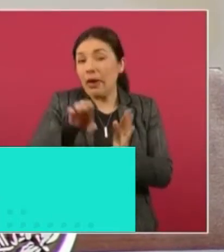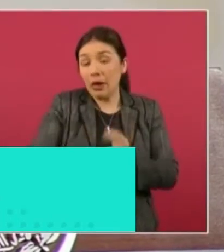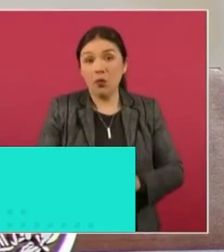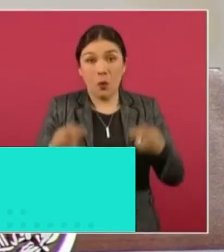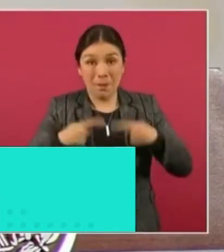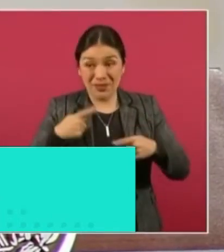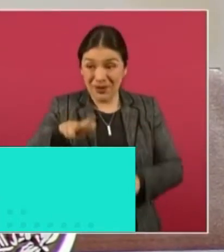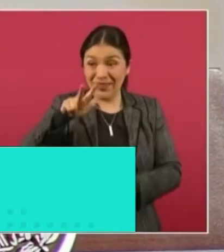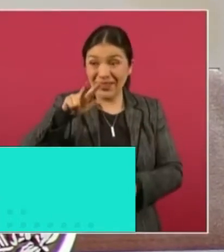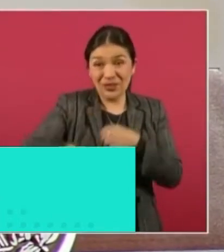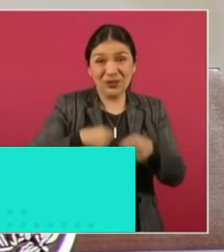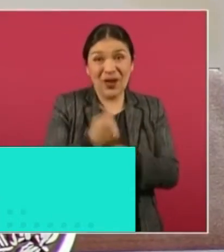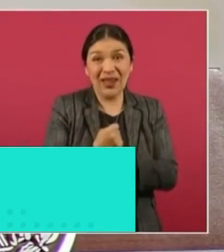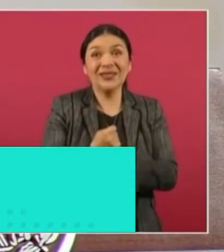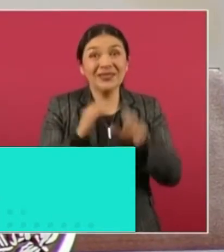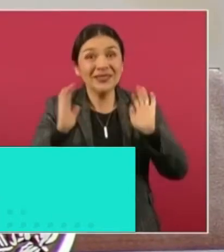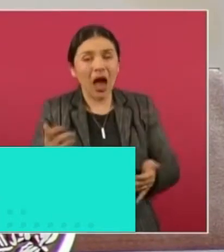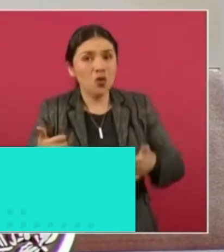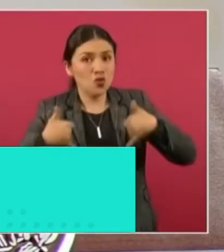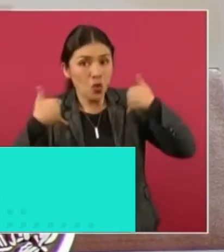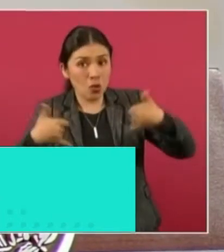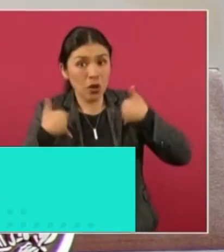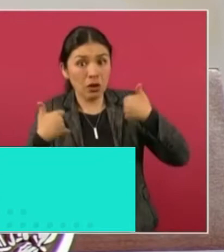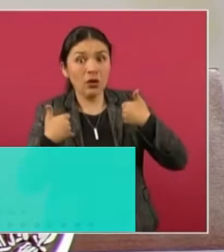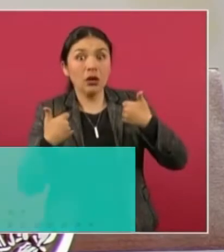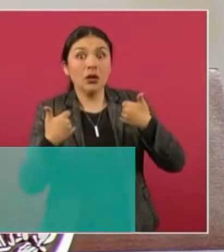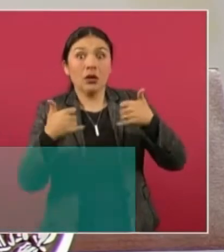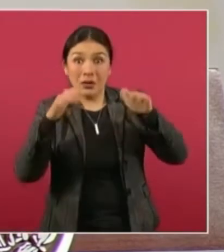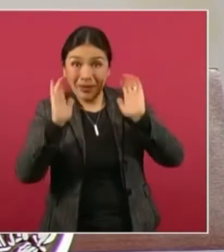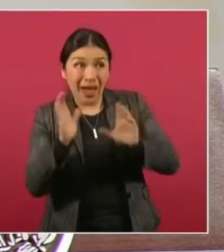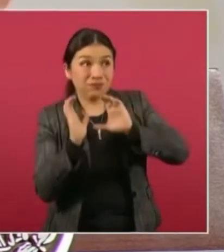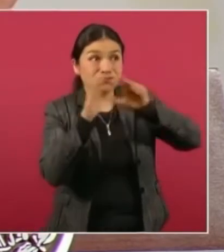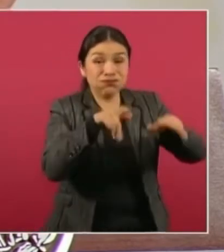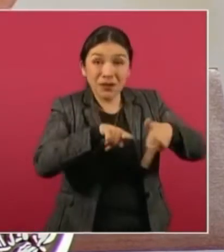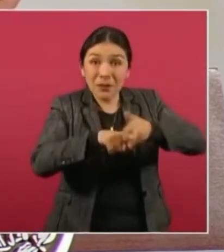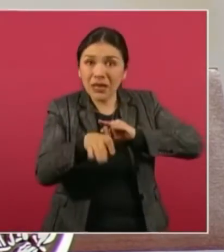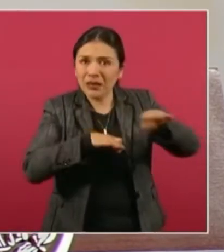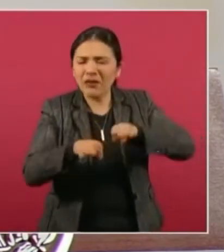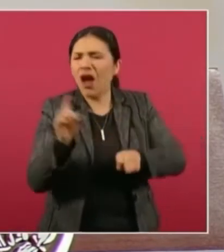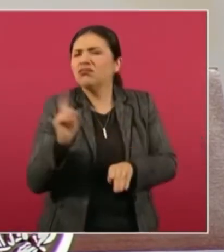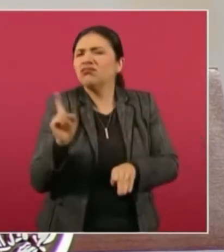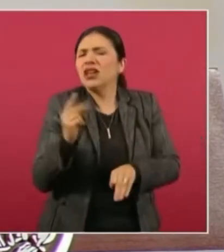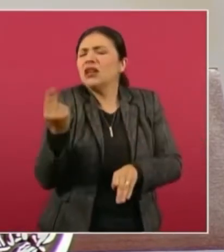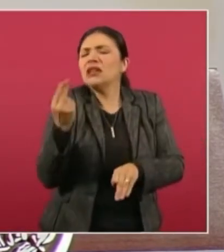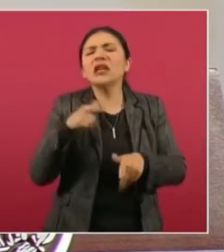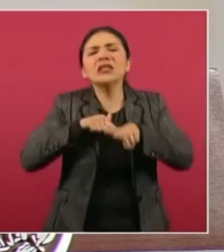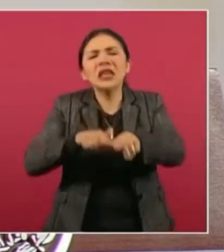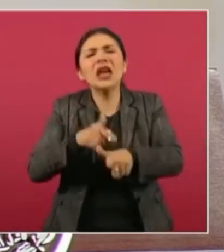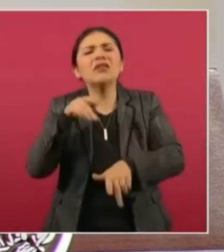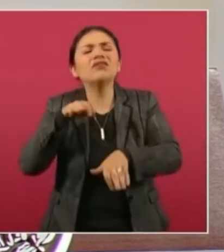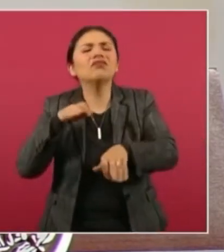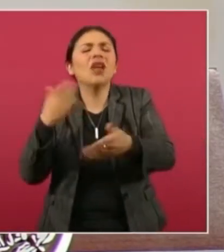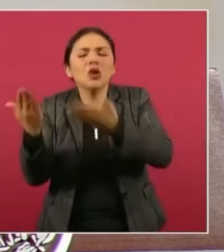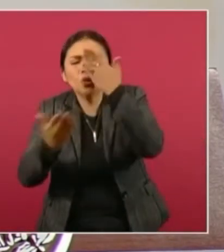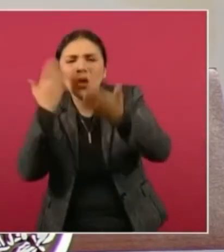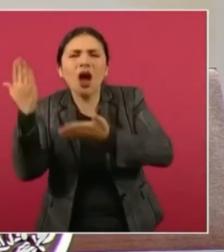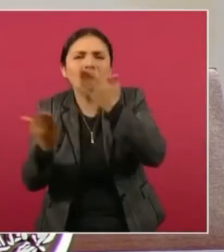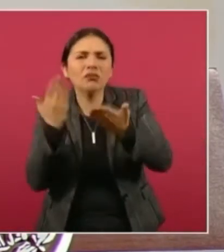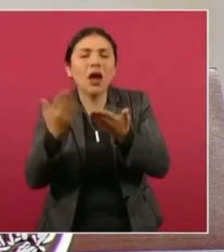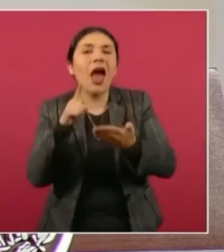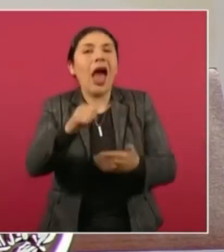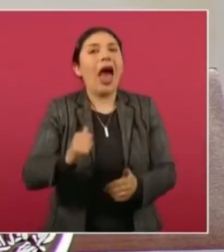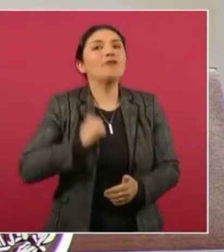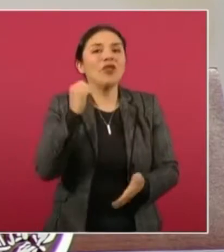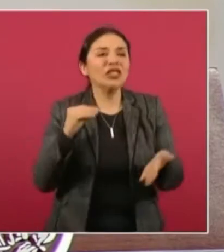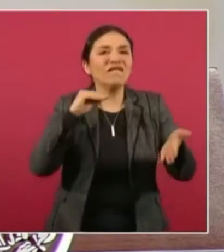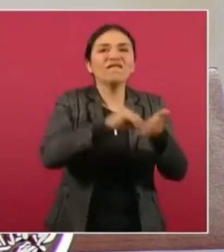18 años, muchos jóvenes no están insertos en el mercado laboral, sino siguen estudiando y entonces aprovechan para generar nóminas